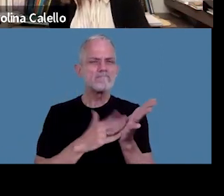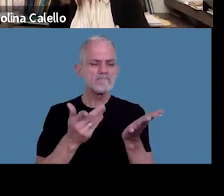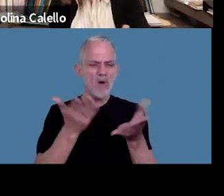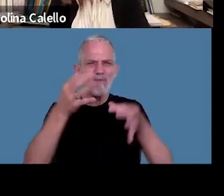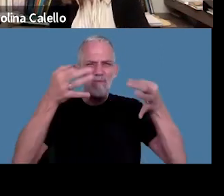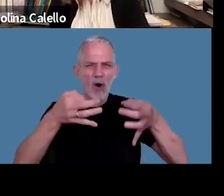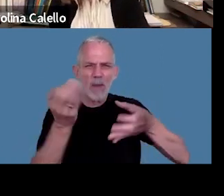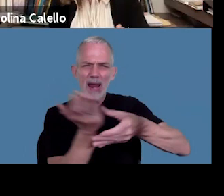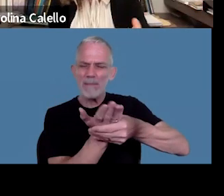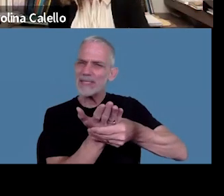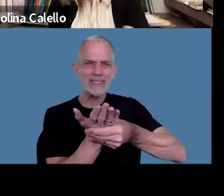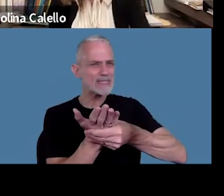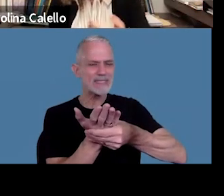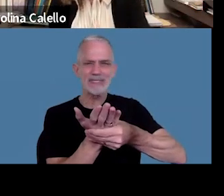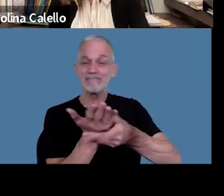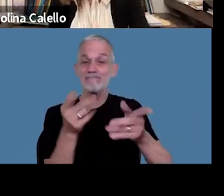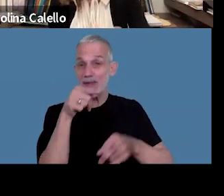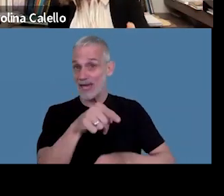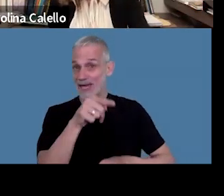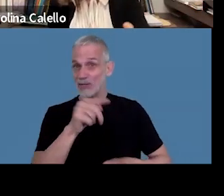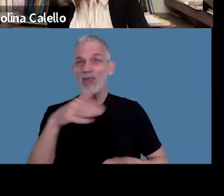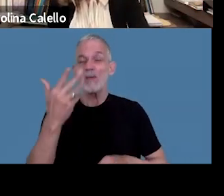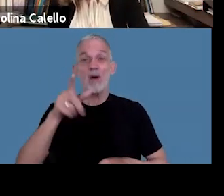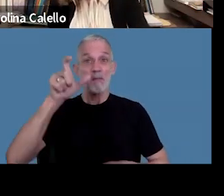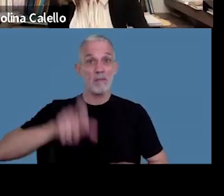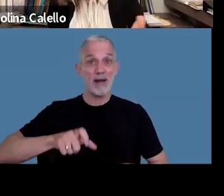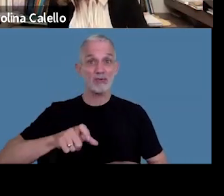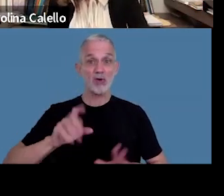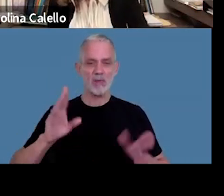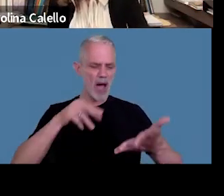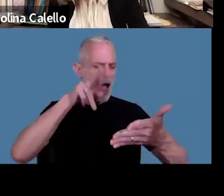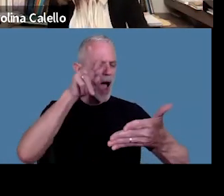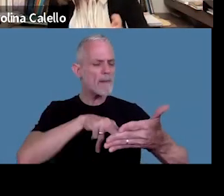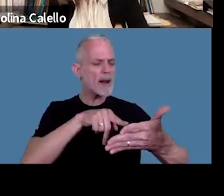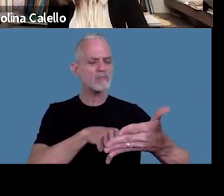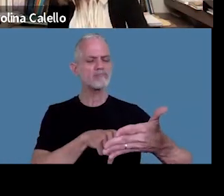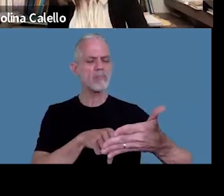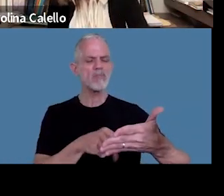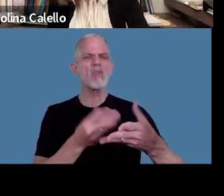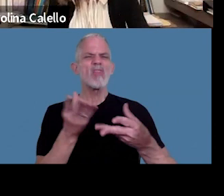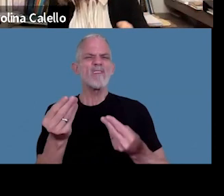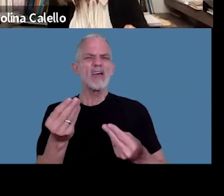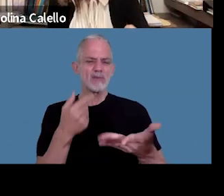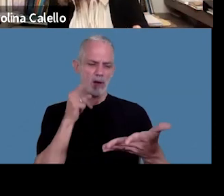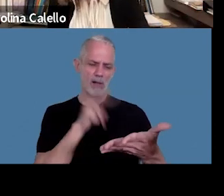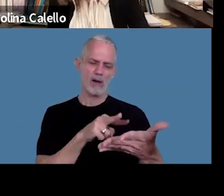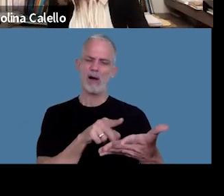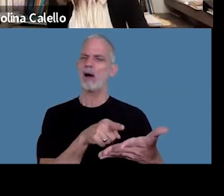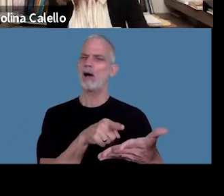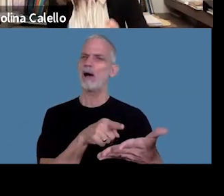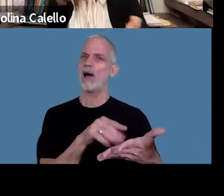formal al expediente claramente eso cuando el contribuyente toma vista del expediente para hacer la defensa y advierte eso